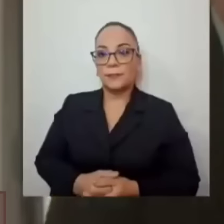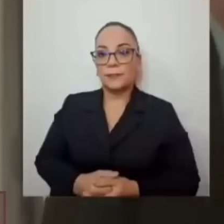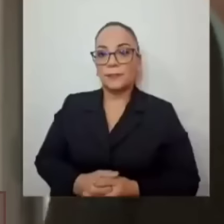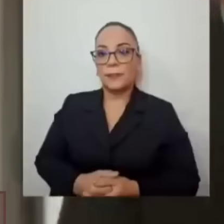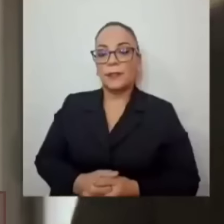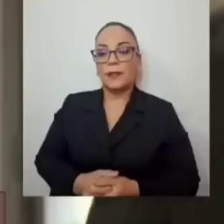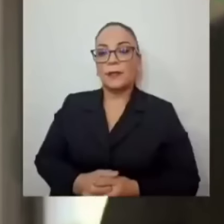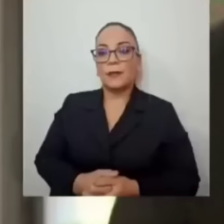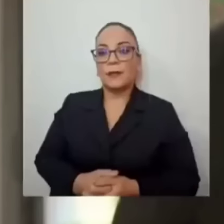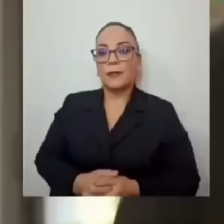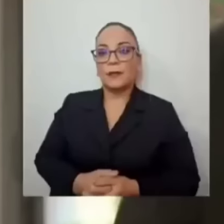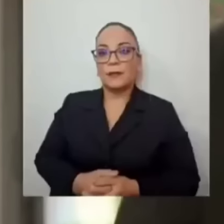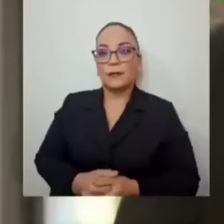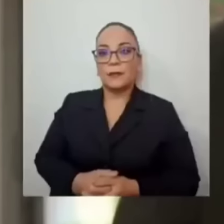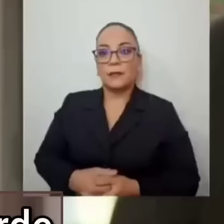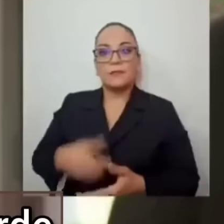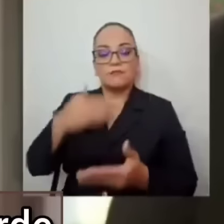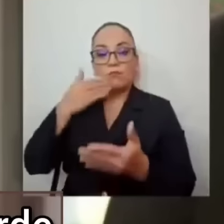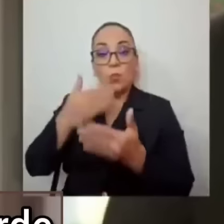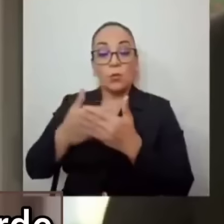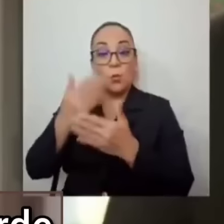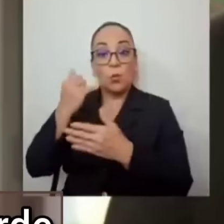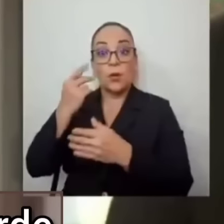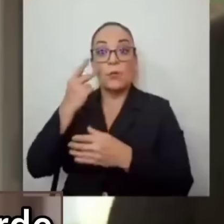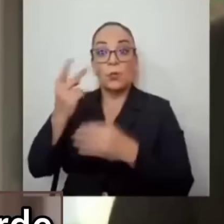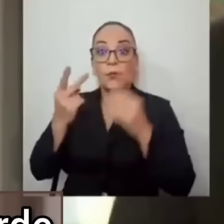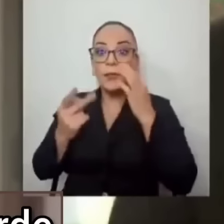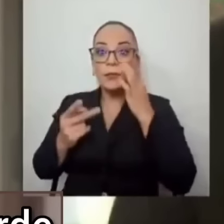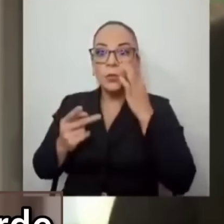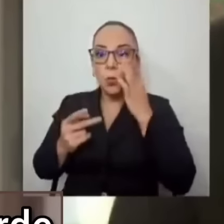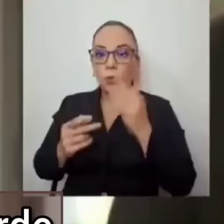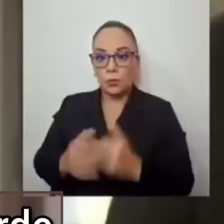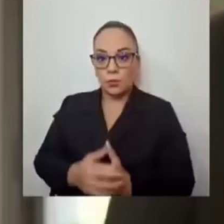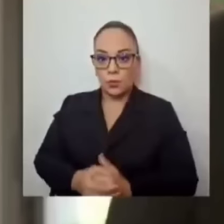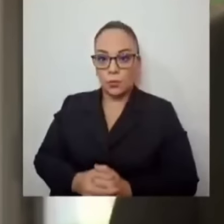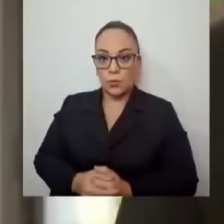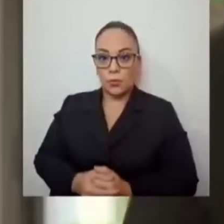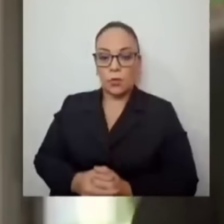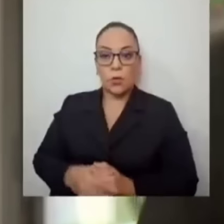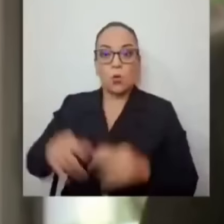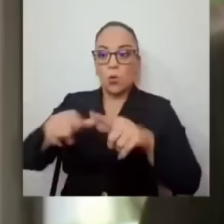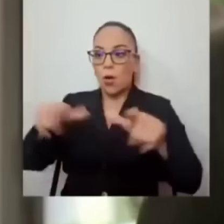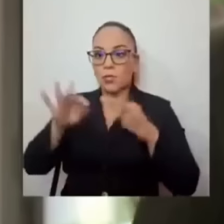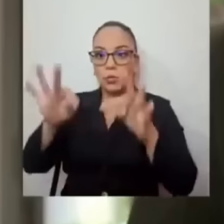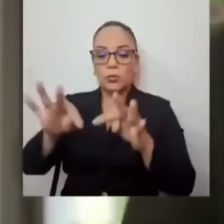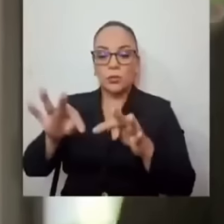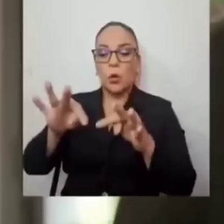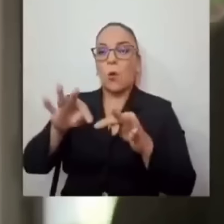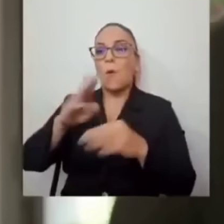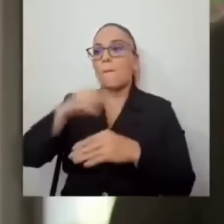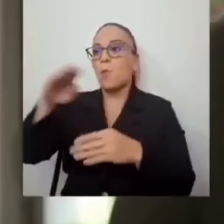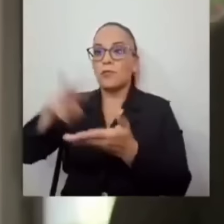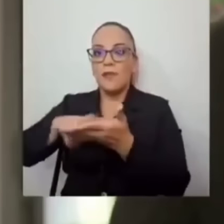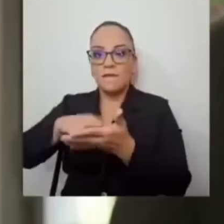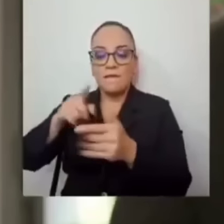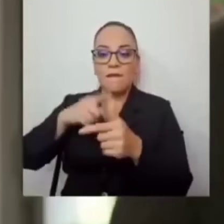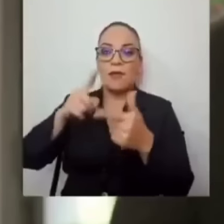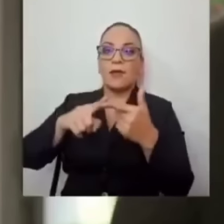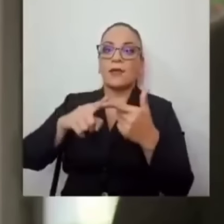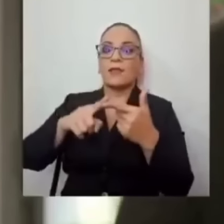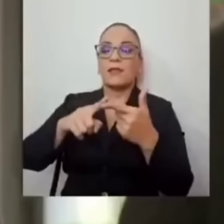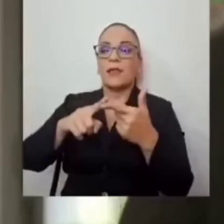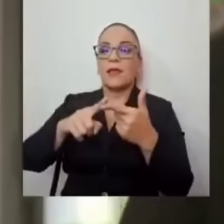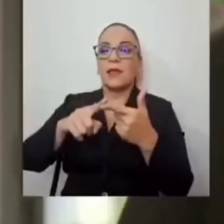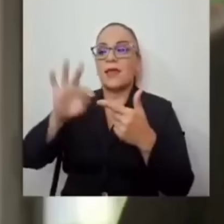turísticos como el Caribe Sur, como Monteverde, como Santa Teresa, Jacó, Tamarindo,